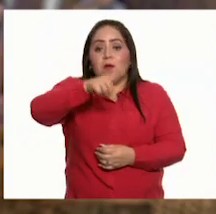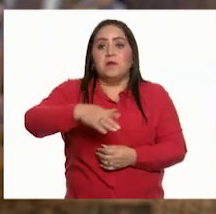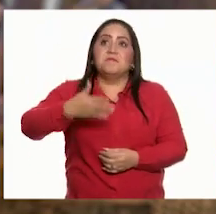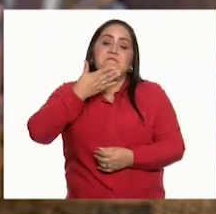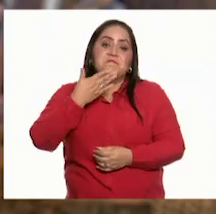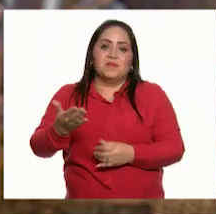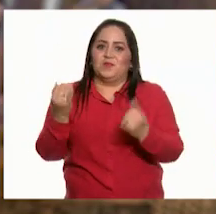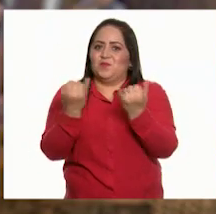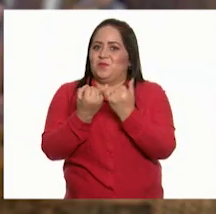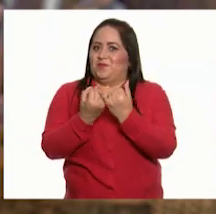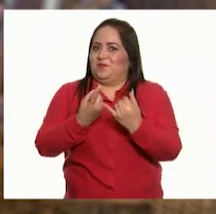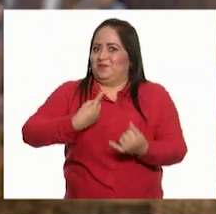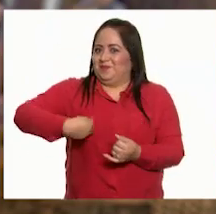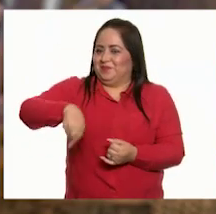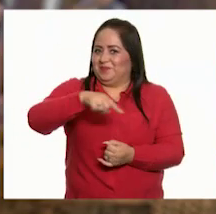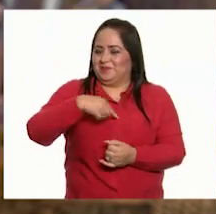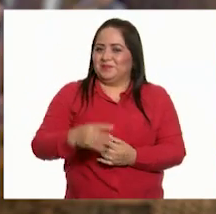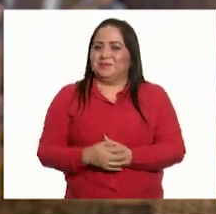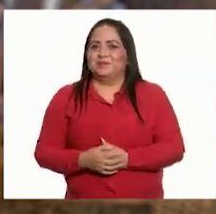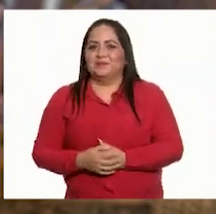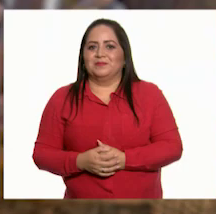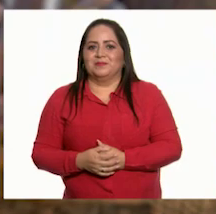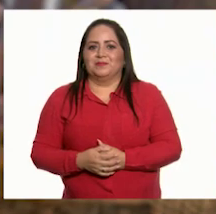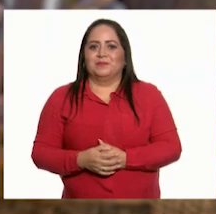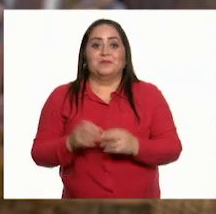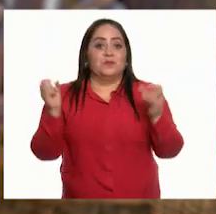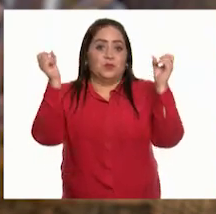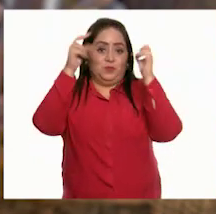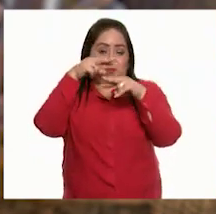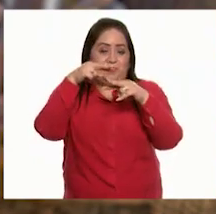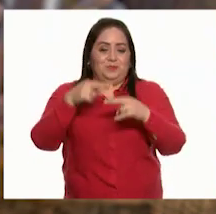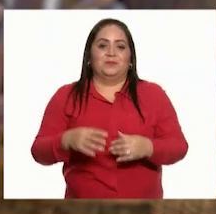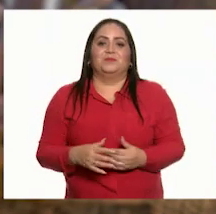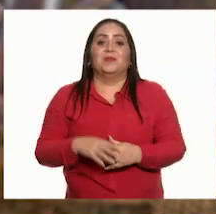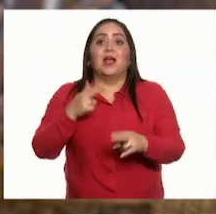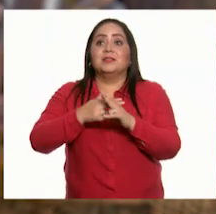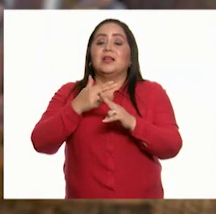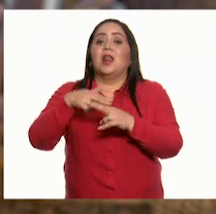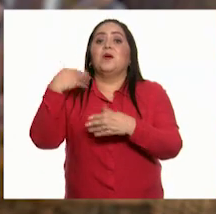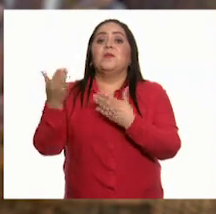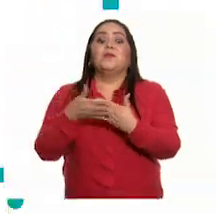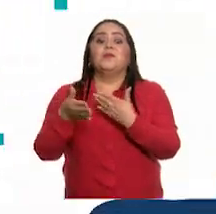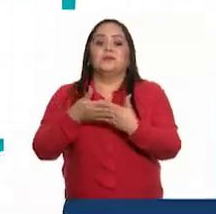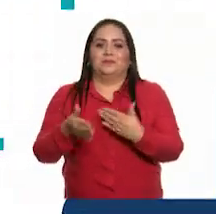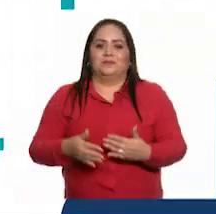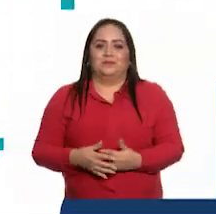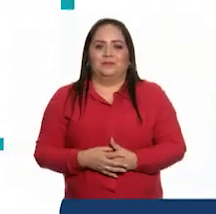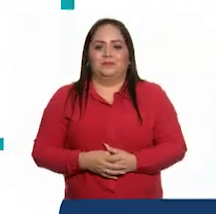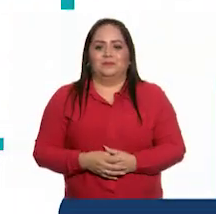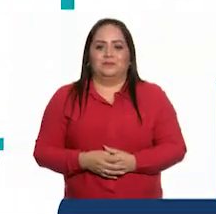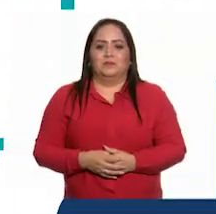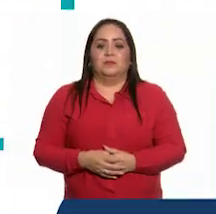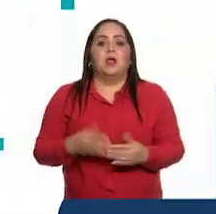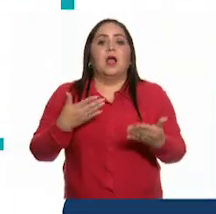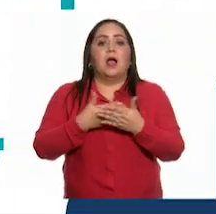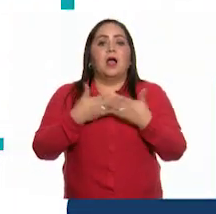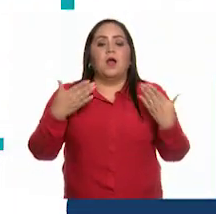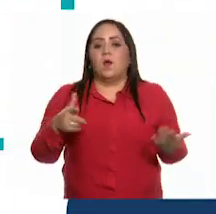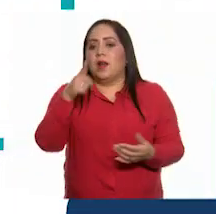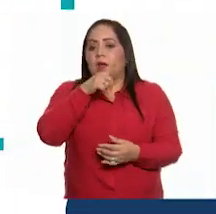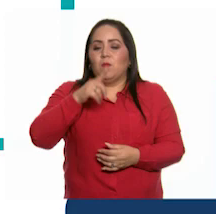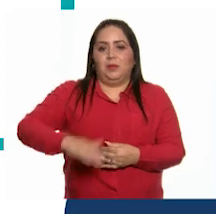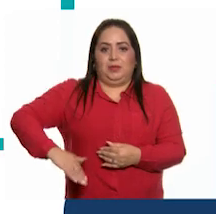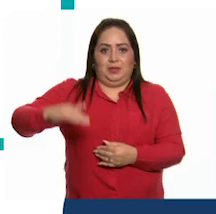disfrutado tanto como nosotros ¡Nos vemos! ¡Hasta la próxima! A continuación,